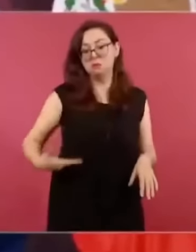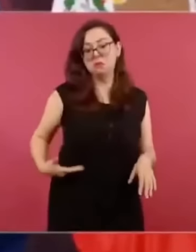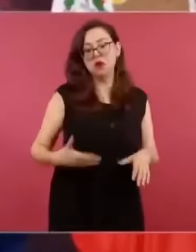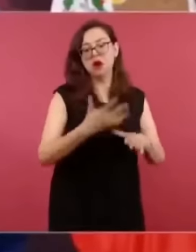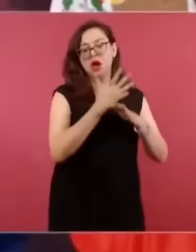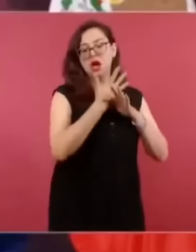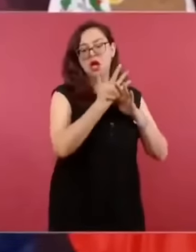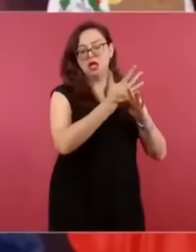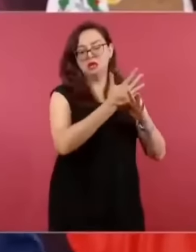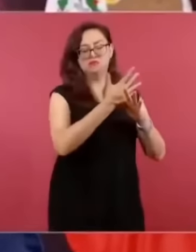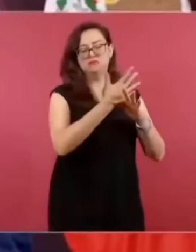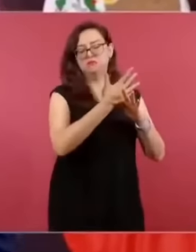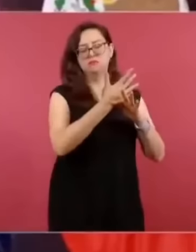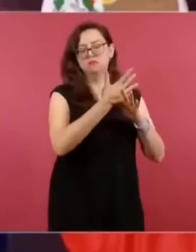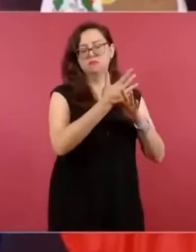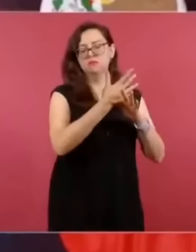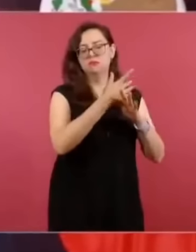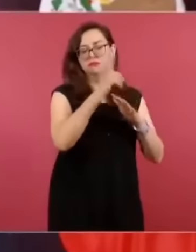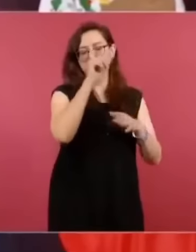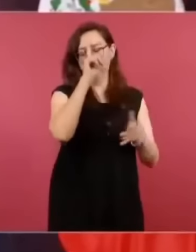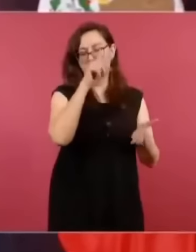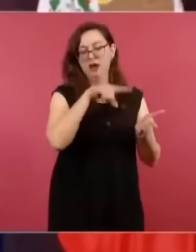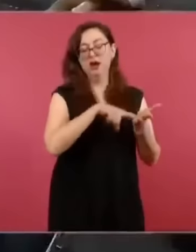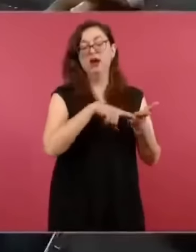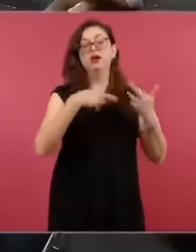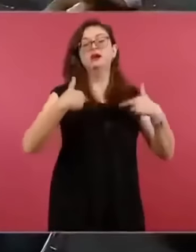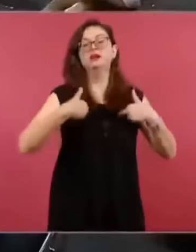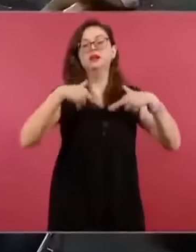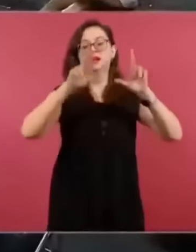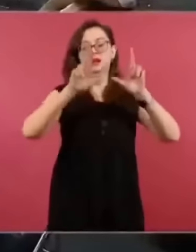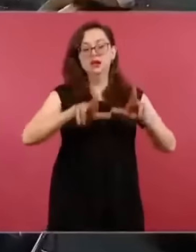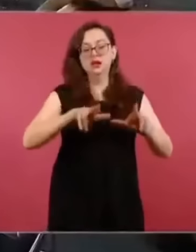creo que fue un secretario de Estado que dijo